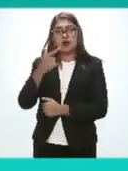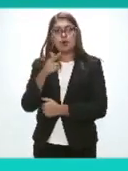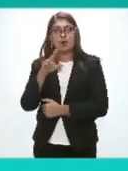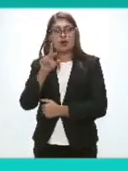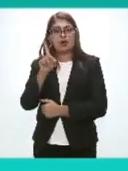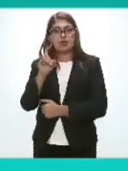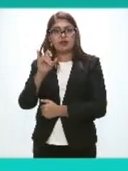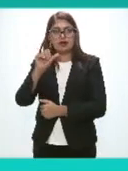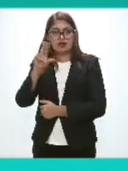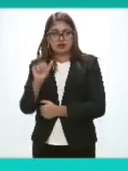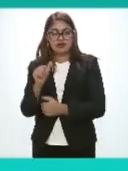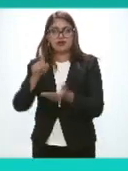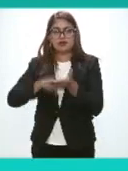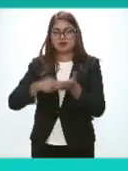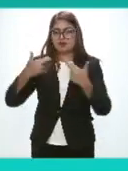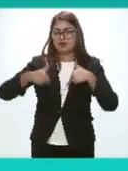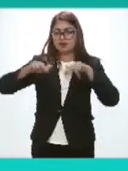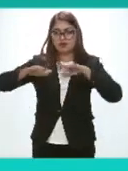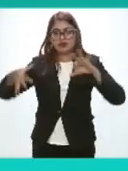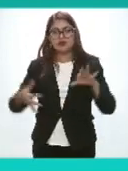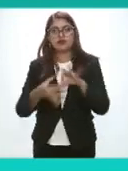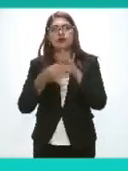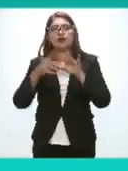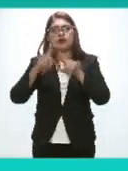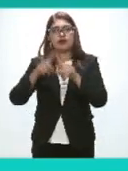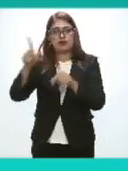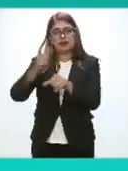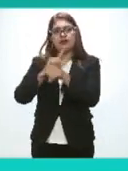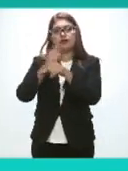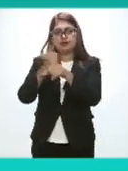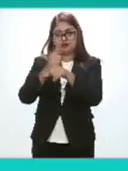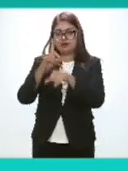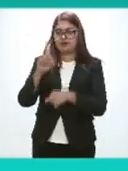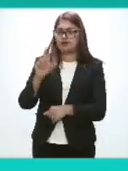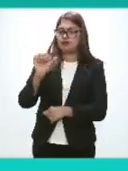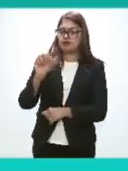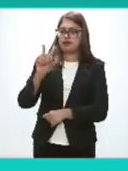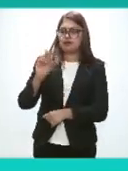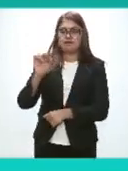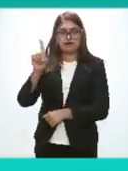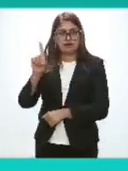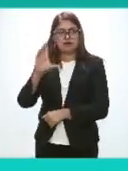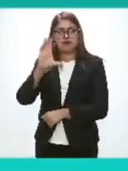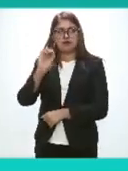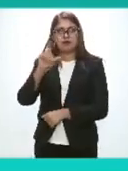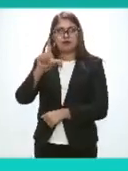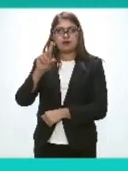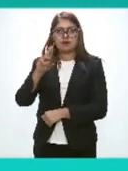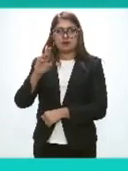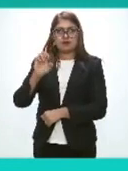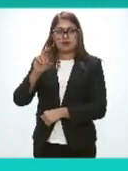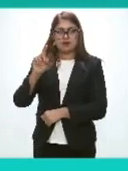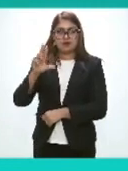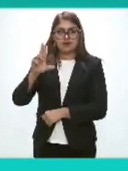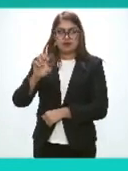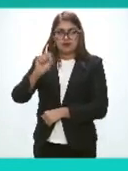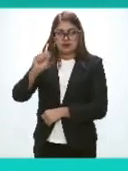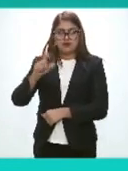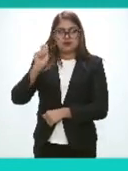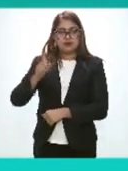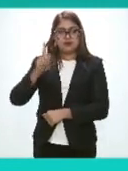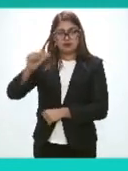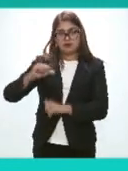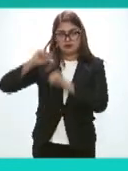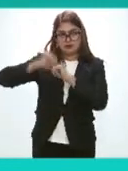de Transparencia Con la representación del licenciado David Colmenares Páramo Titular de la Auditoría